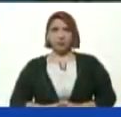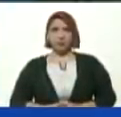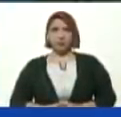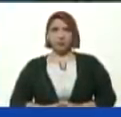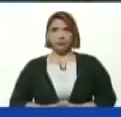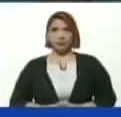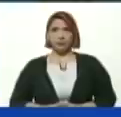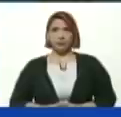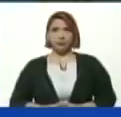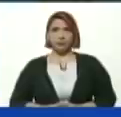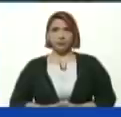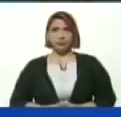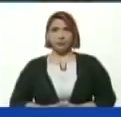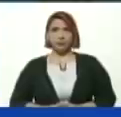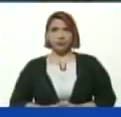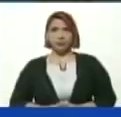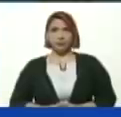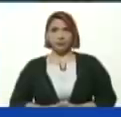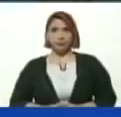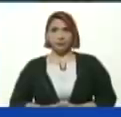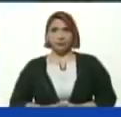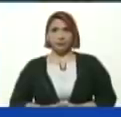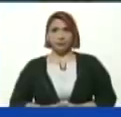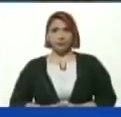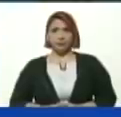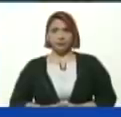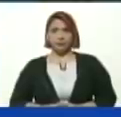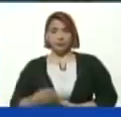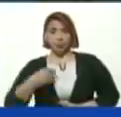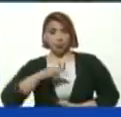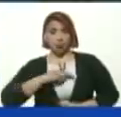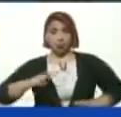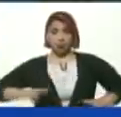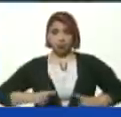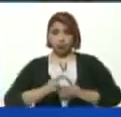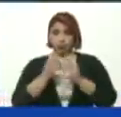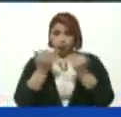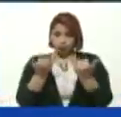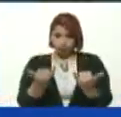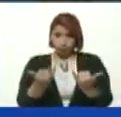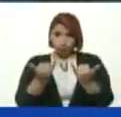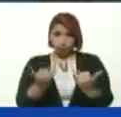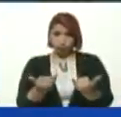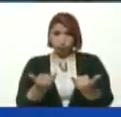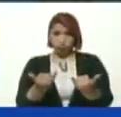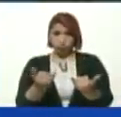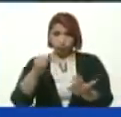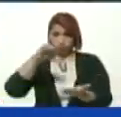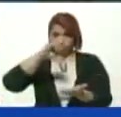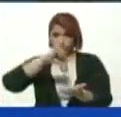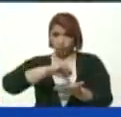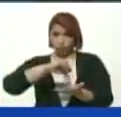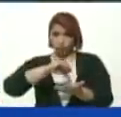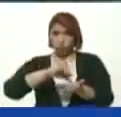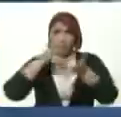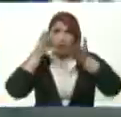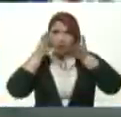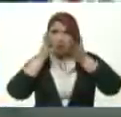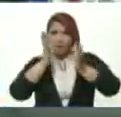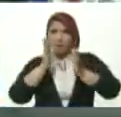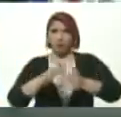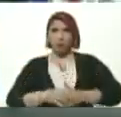Así es Presidente Aquí nos encontramos En este preciso momento En el complejo Educativo Andrés Bello